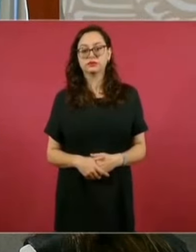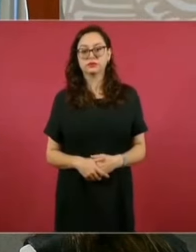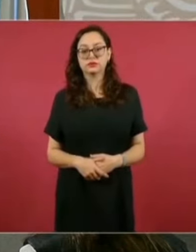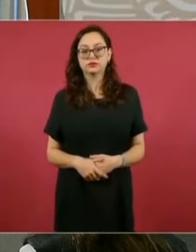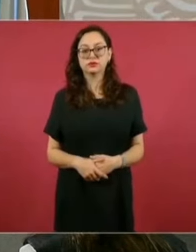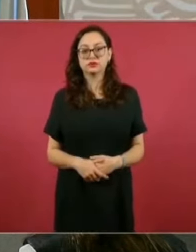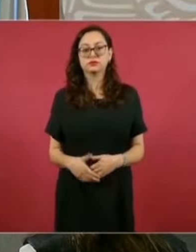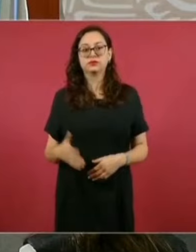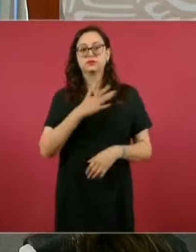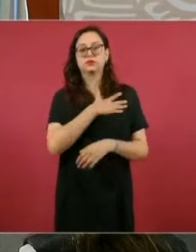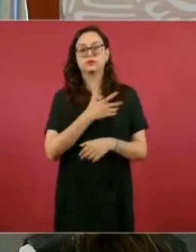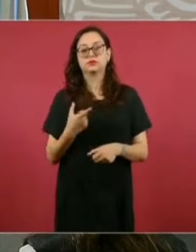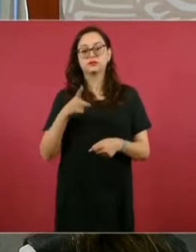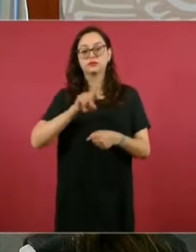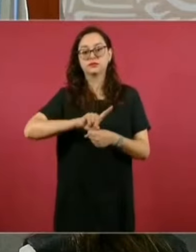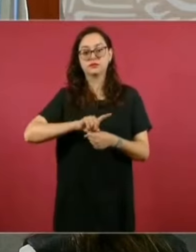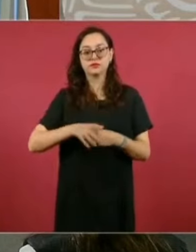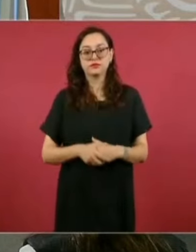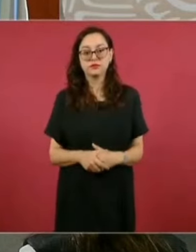Buenos días. Buenos